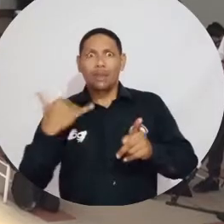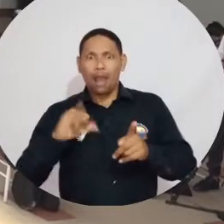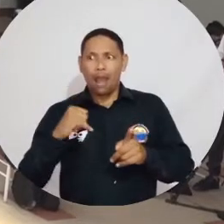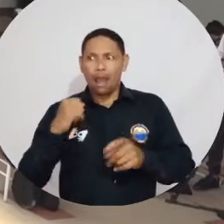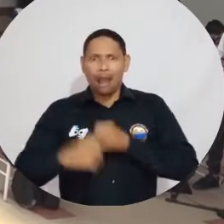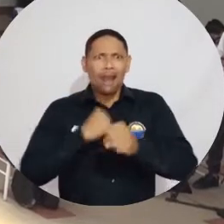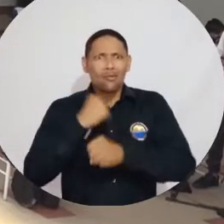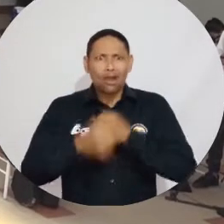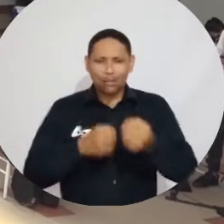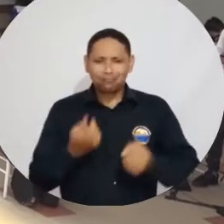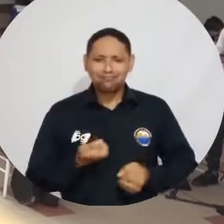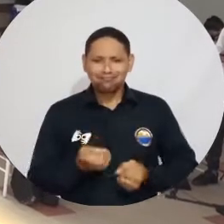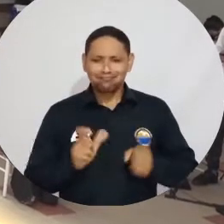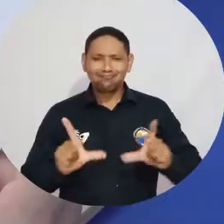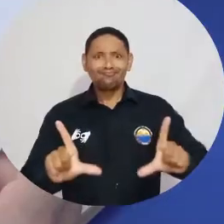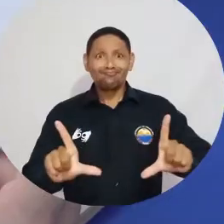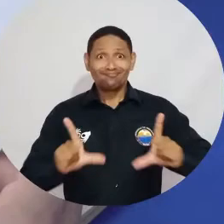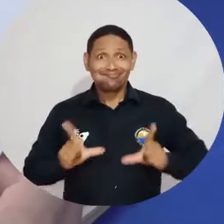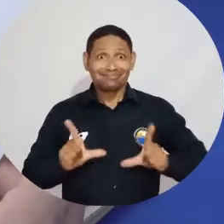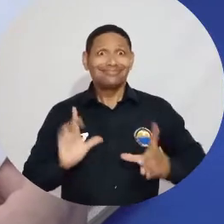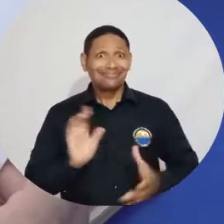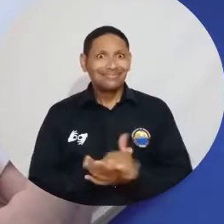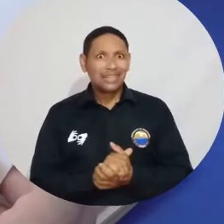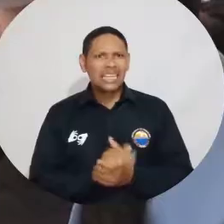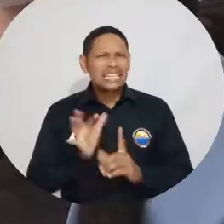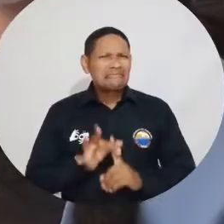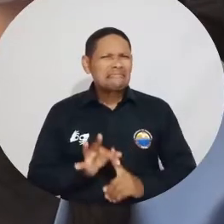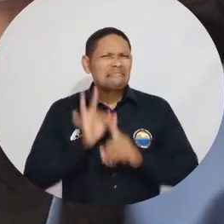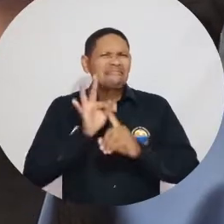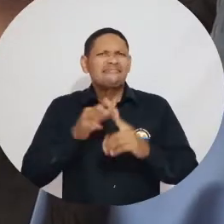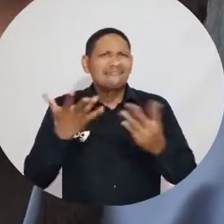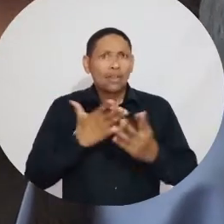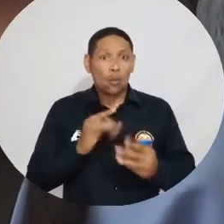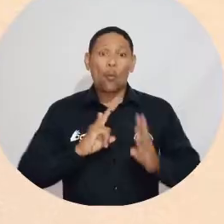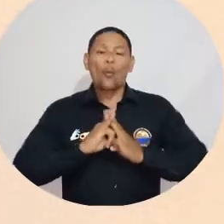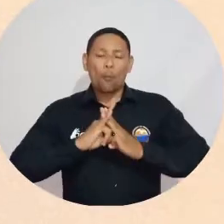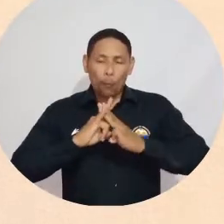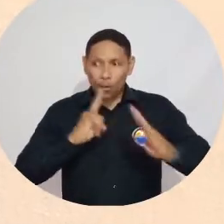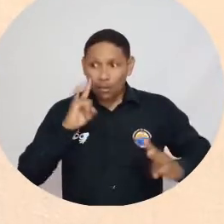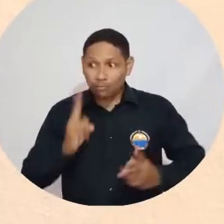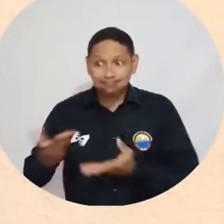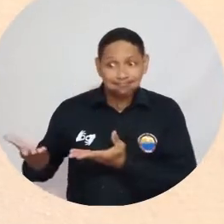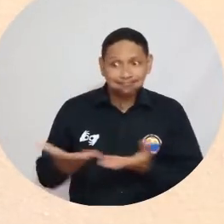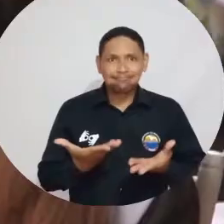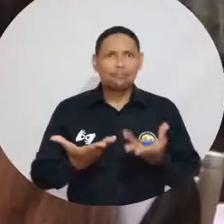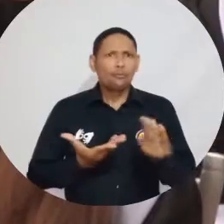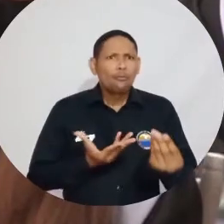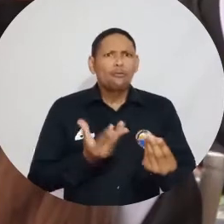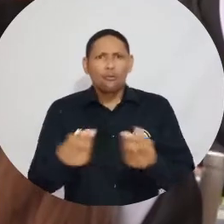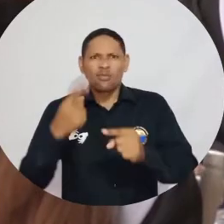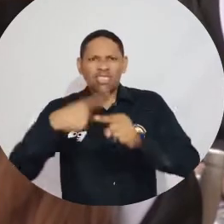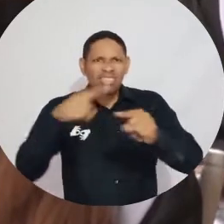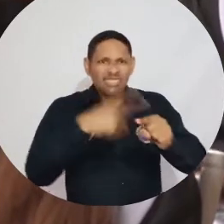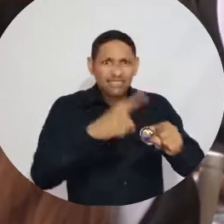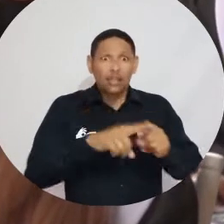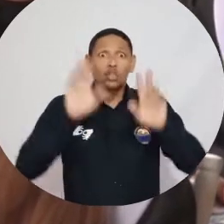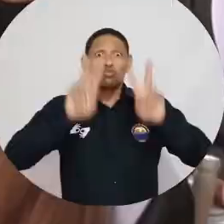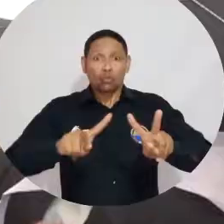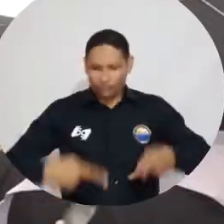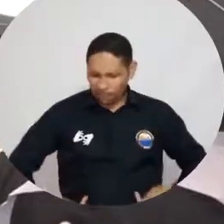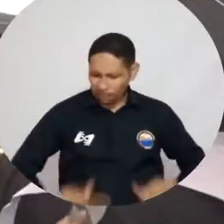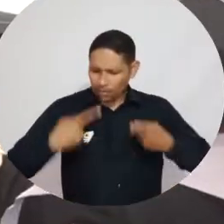alcanzaron su título profesional en las más recientes ceremonias de graduación, pero especialmente fue la alma mater que permitió que miembros de grupos